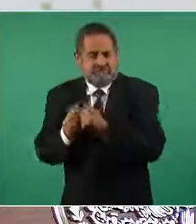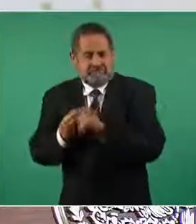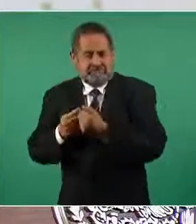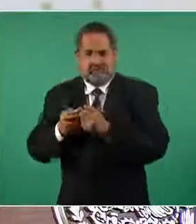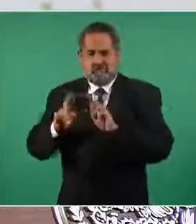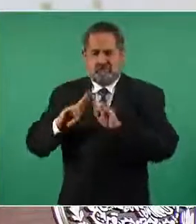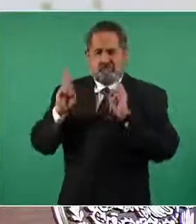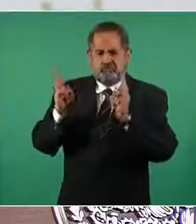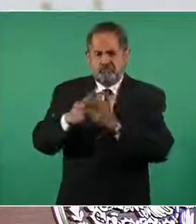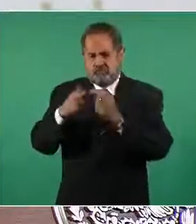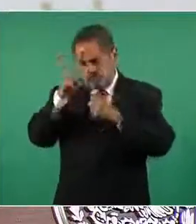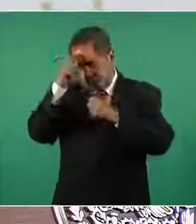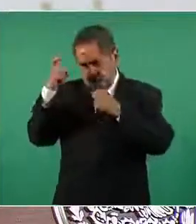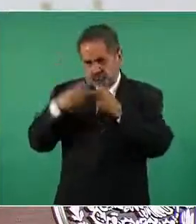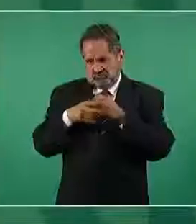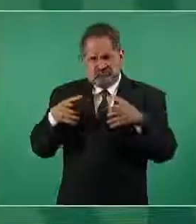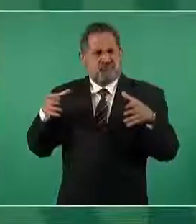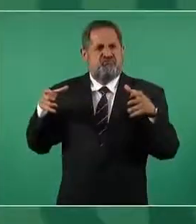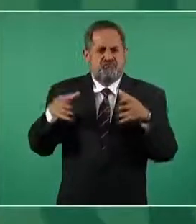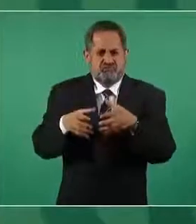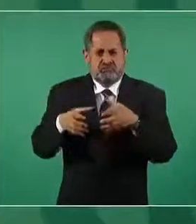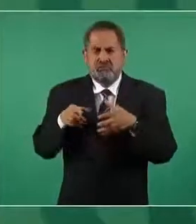la Unión Europea